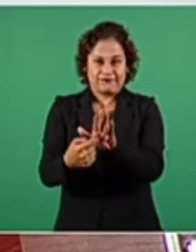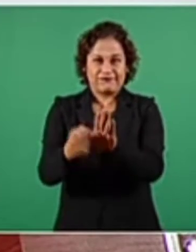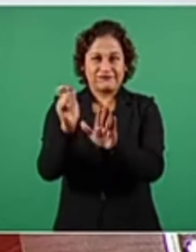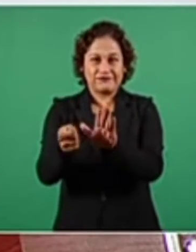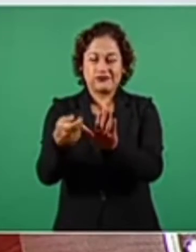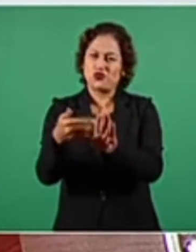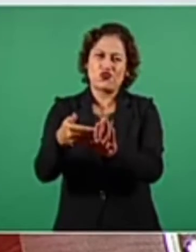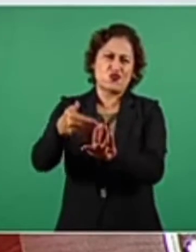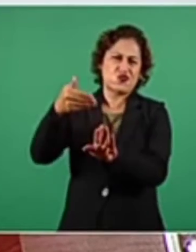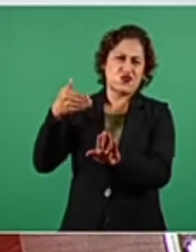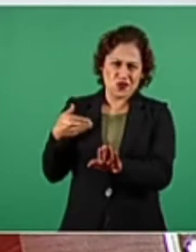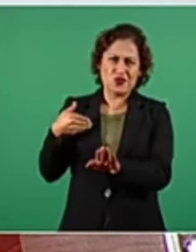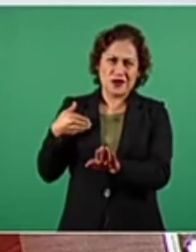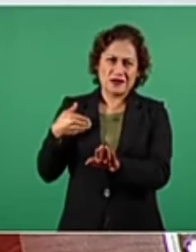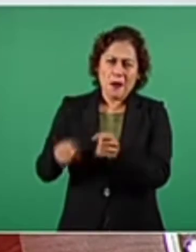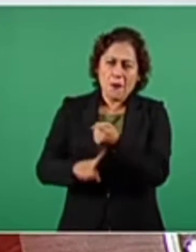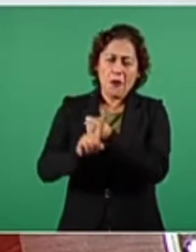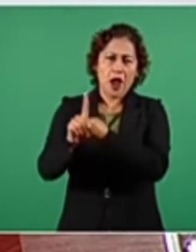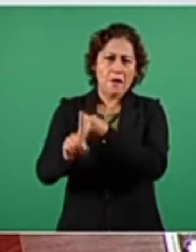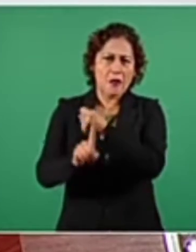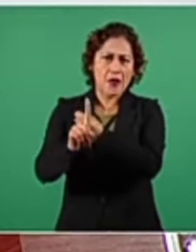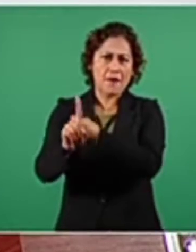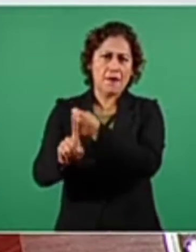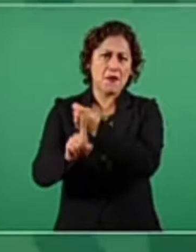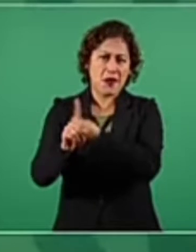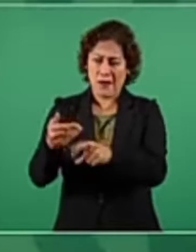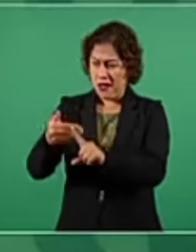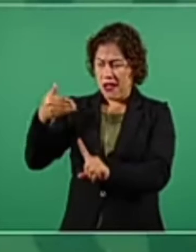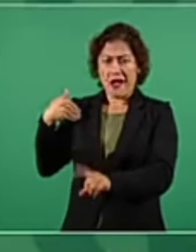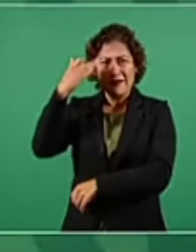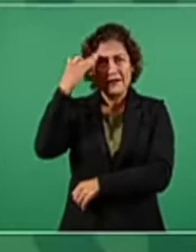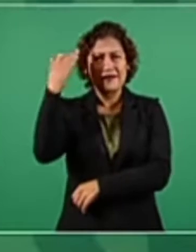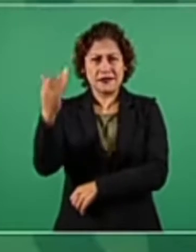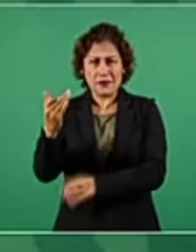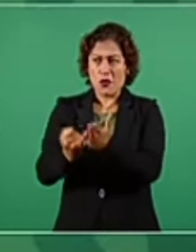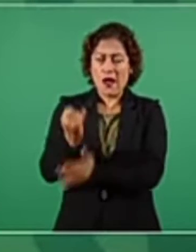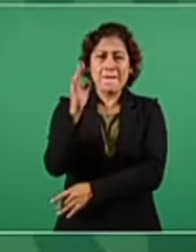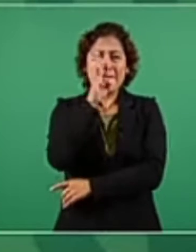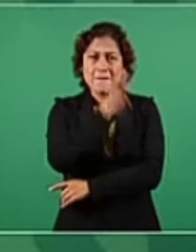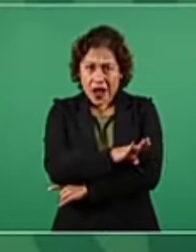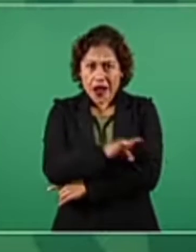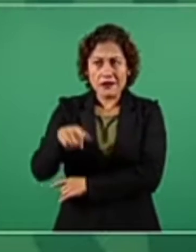que se han tomado en contra de la democracia.